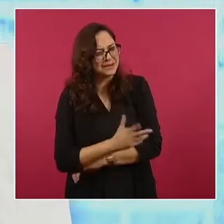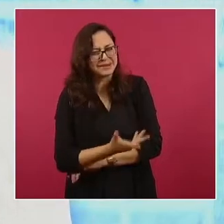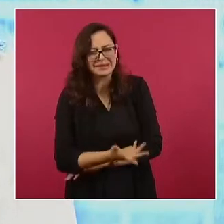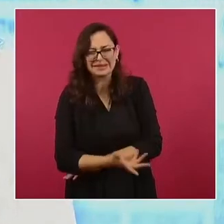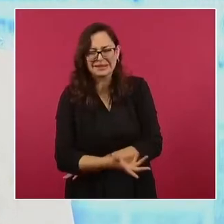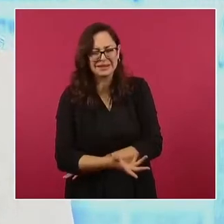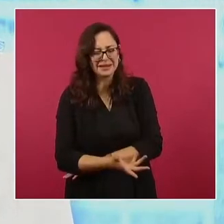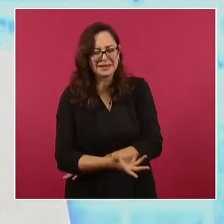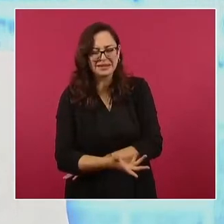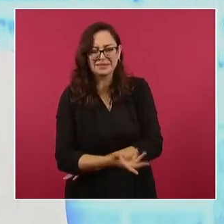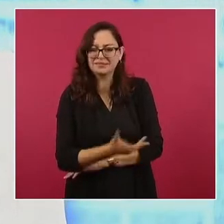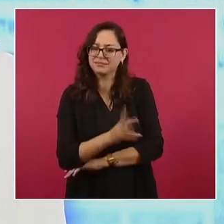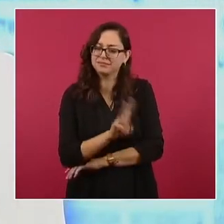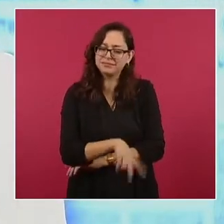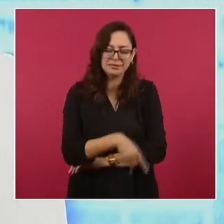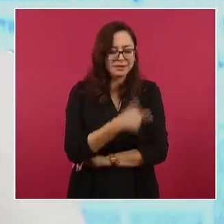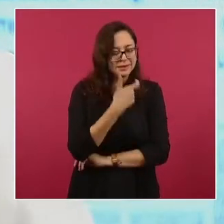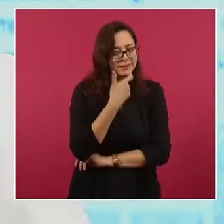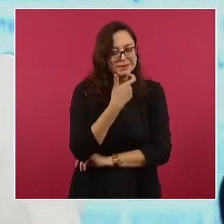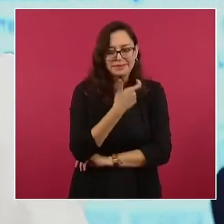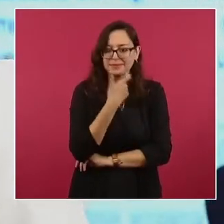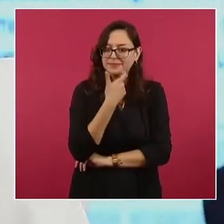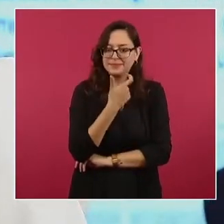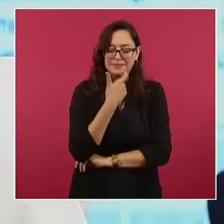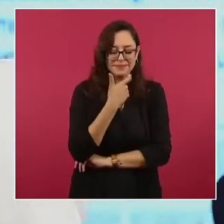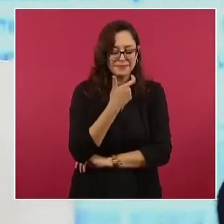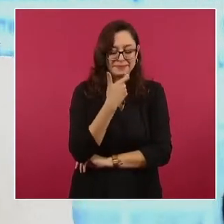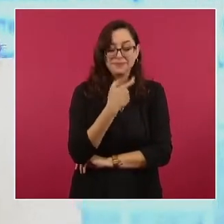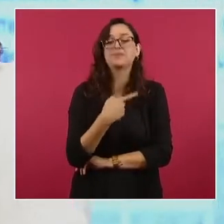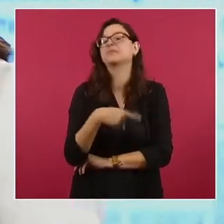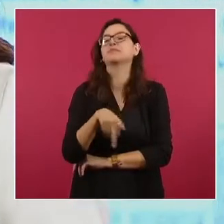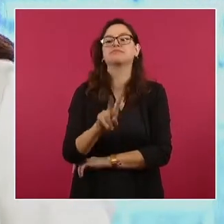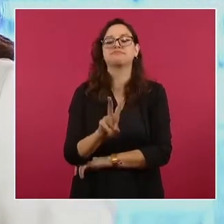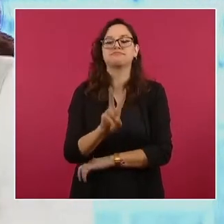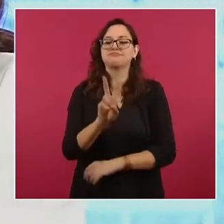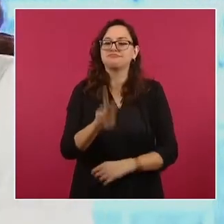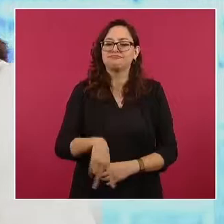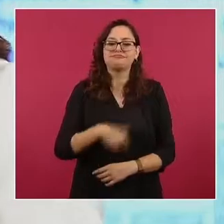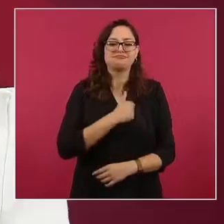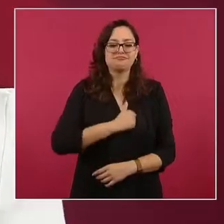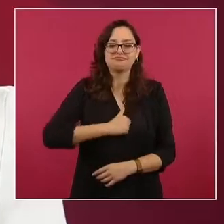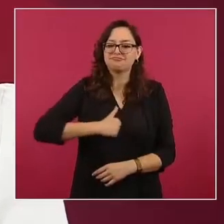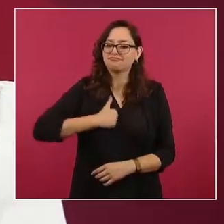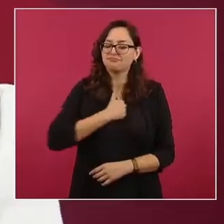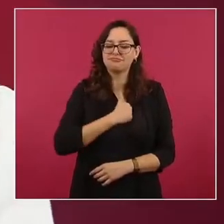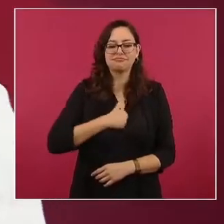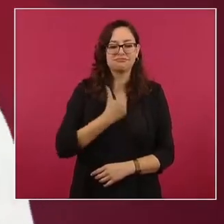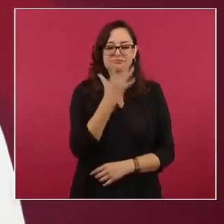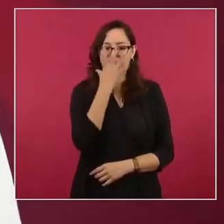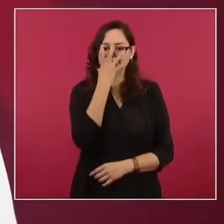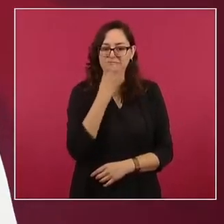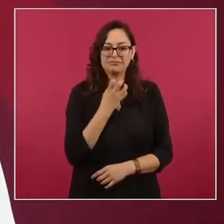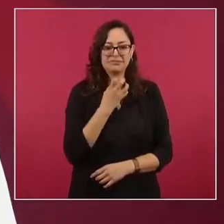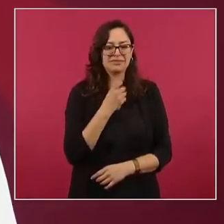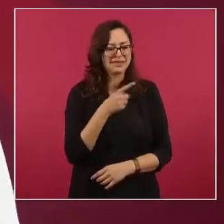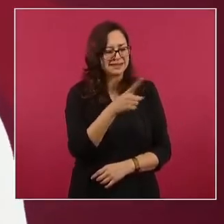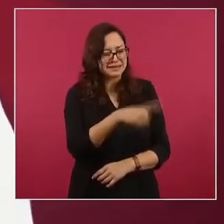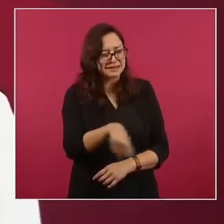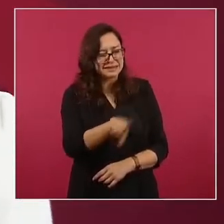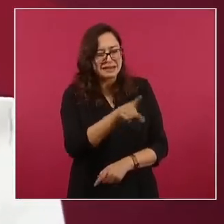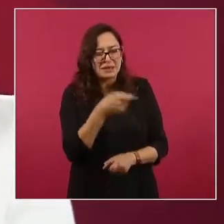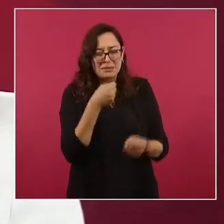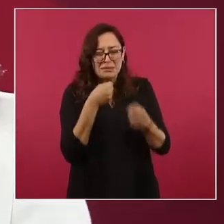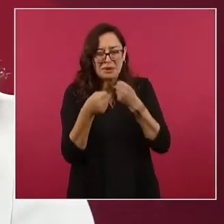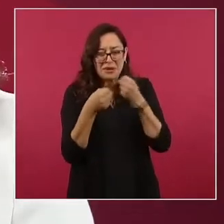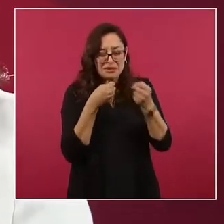causa risa, pero también es lamentable que esta sea la estatura de la